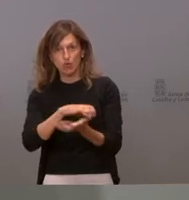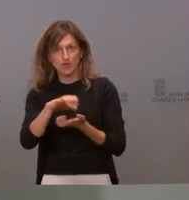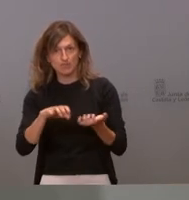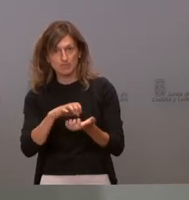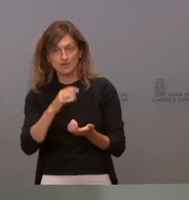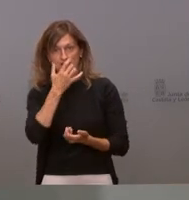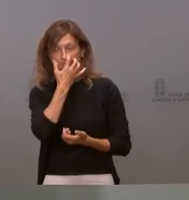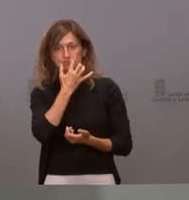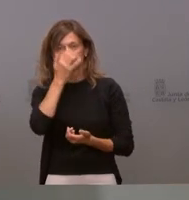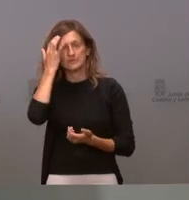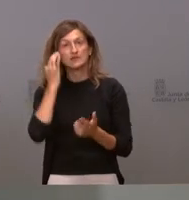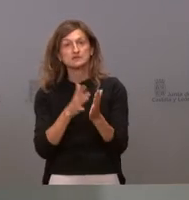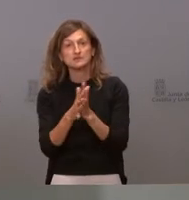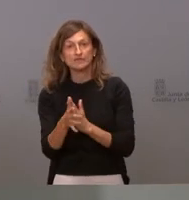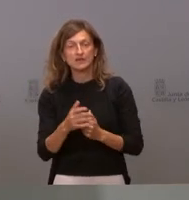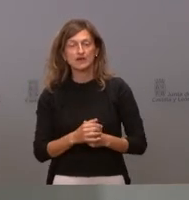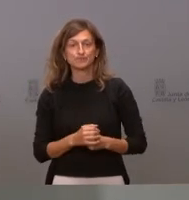es decir que es que aquí